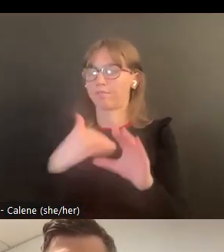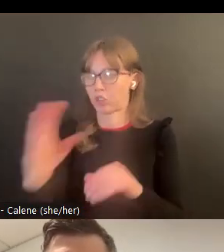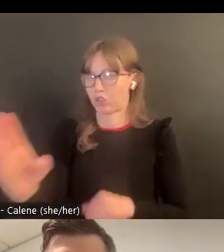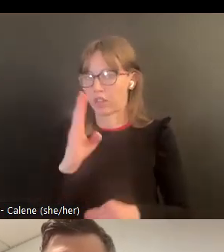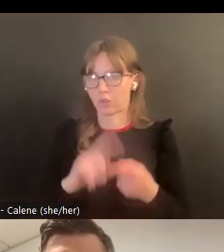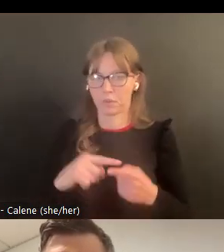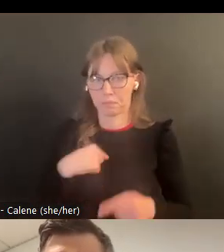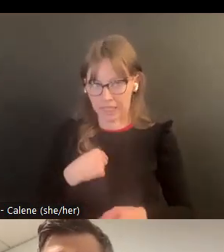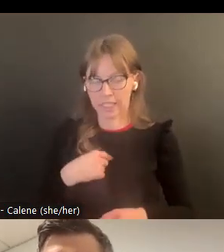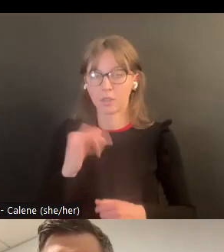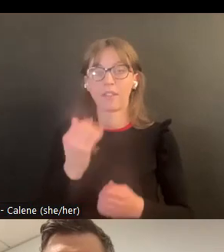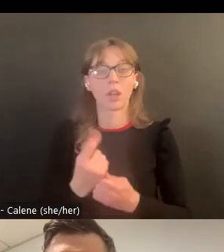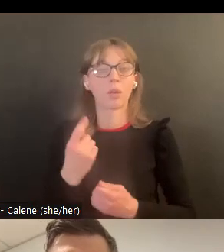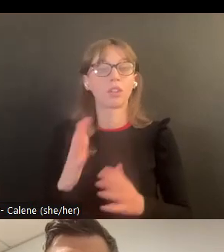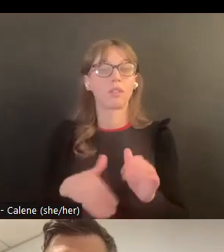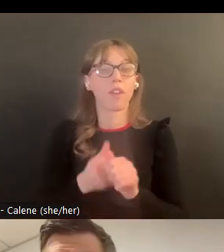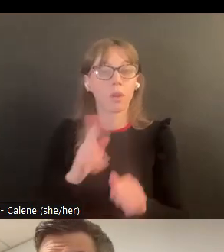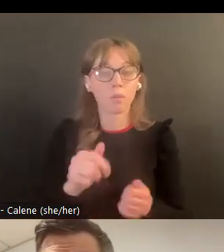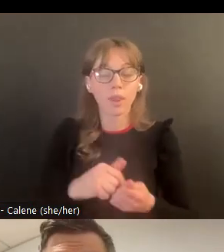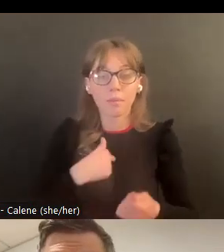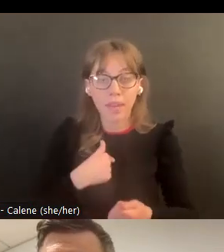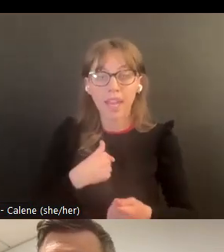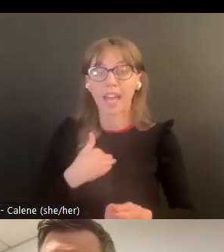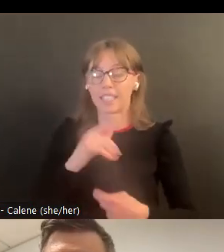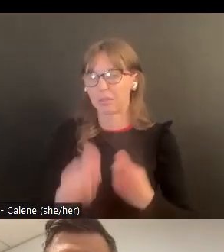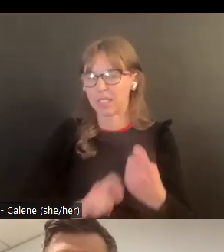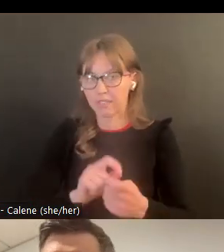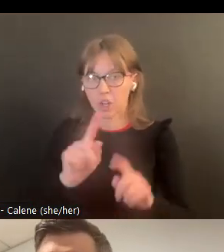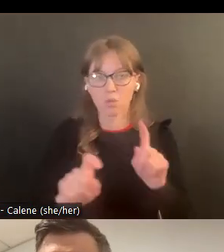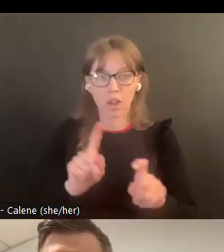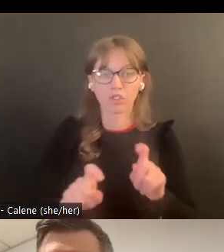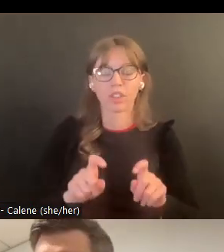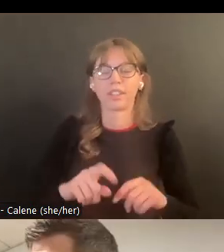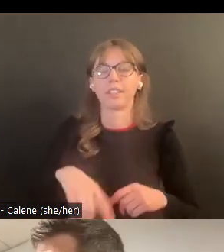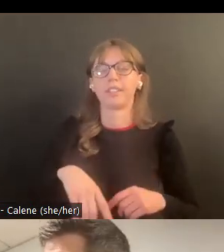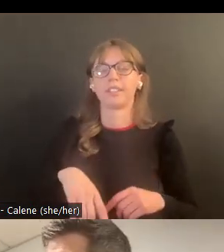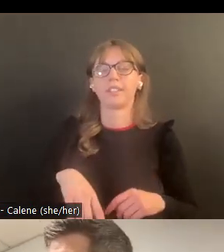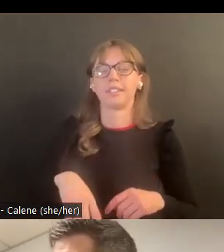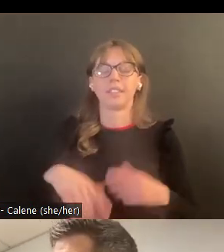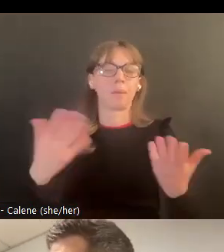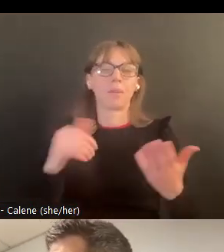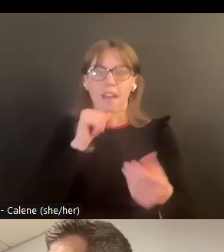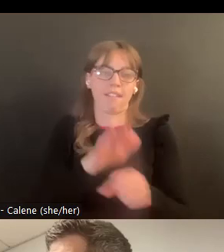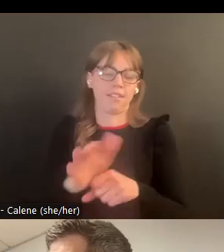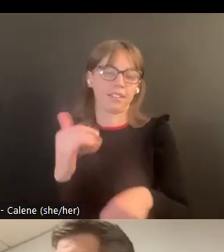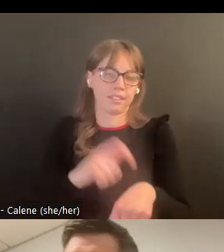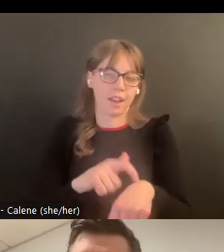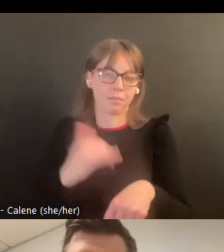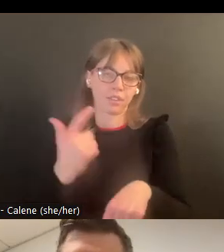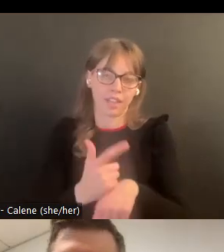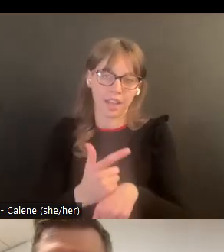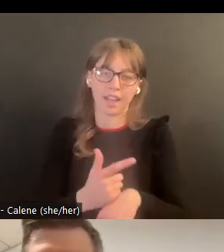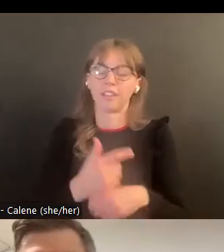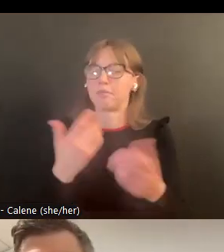eso llega a mí directamente si alguien quiere dame seguimiento tiene una pregunta específica quizá fuera del tiempo que tenemos para